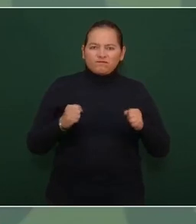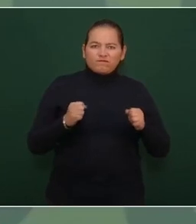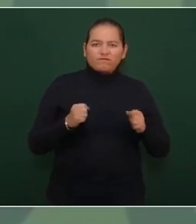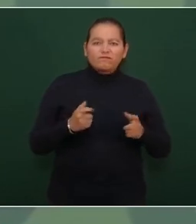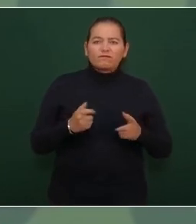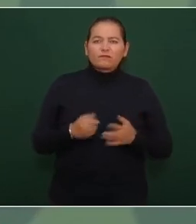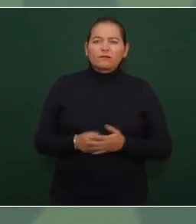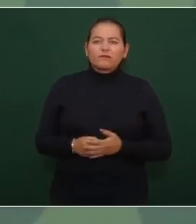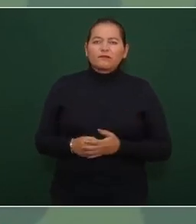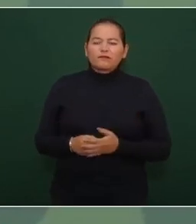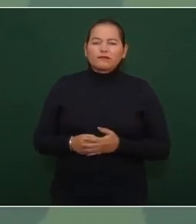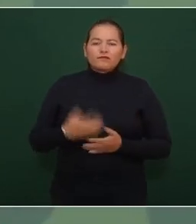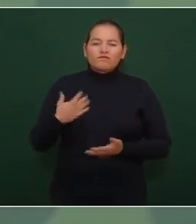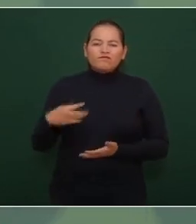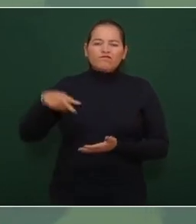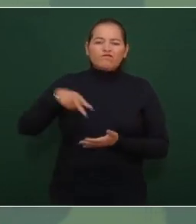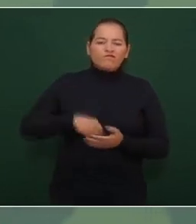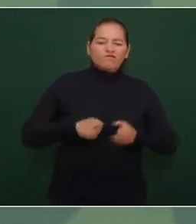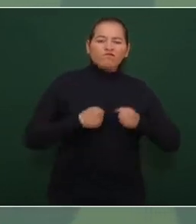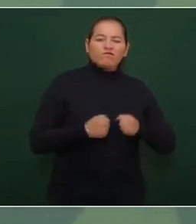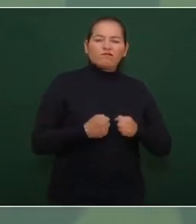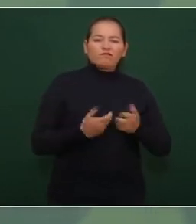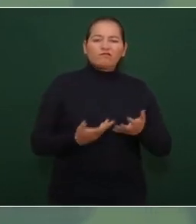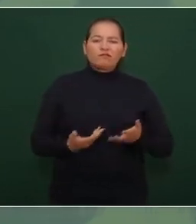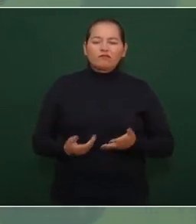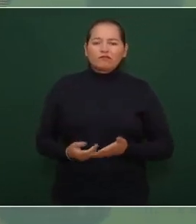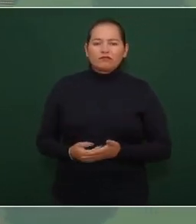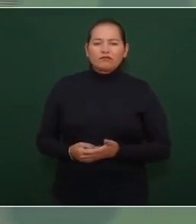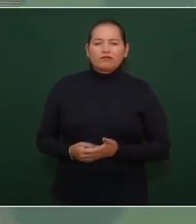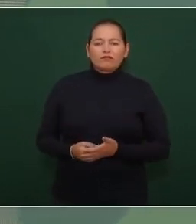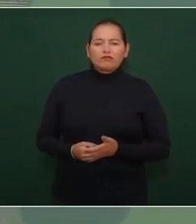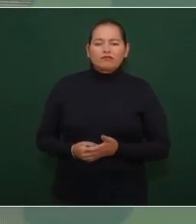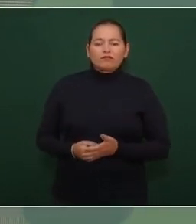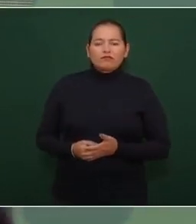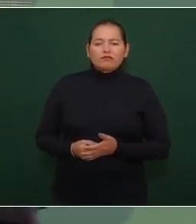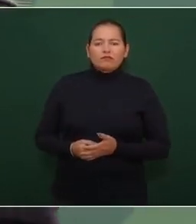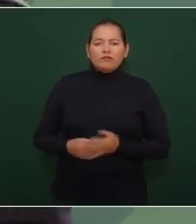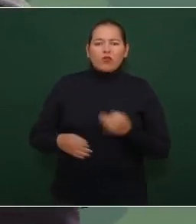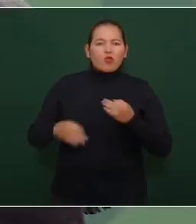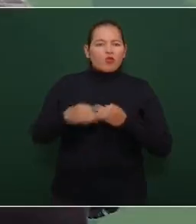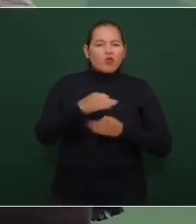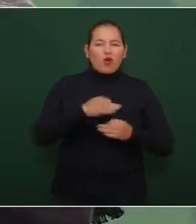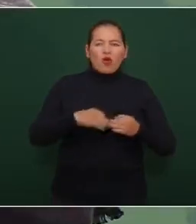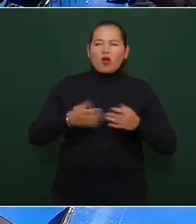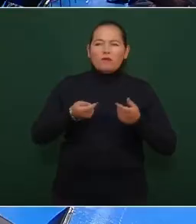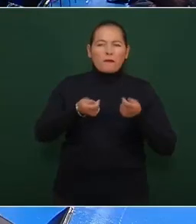a imponerse todo mediático ¿no?